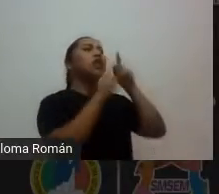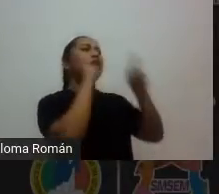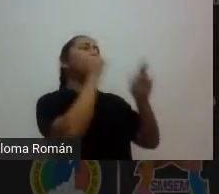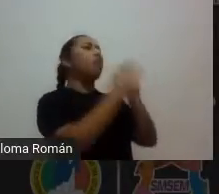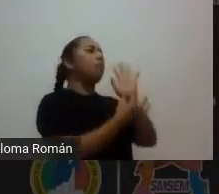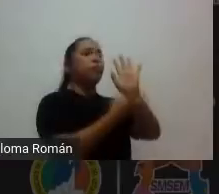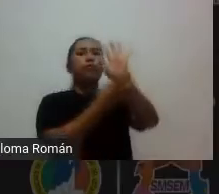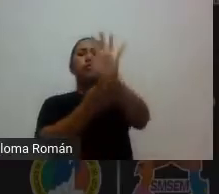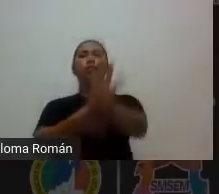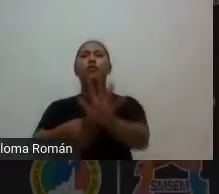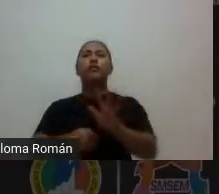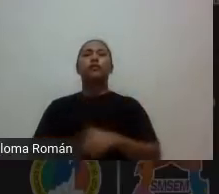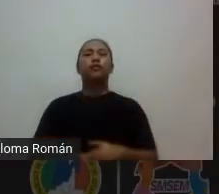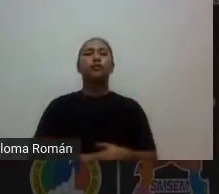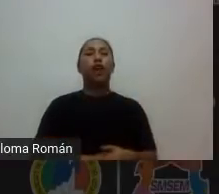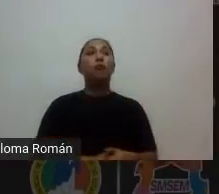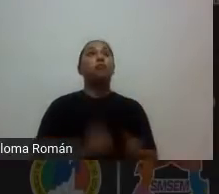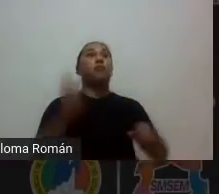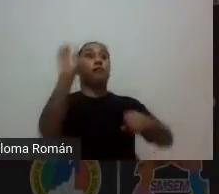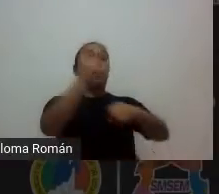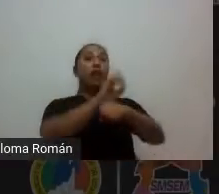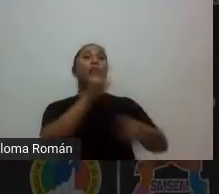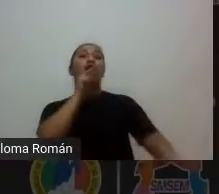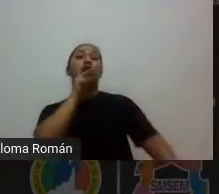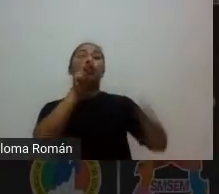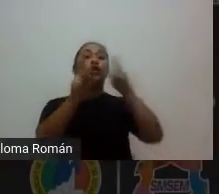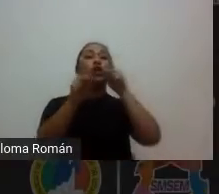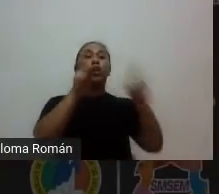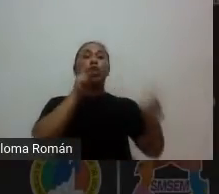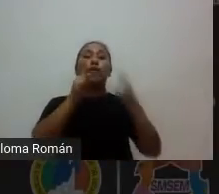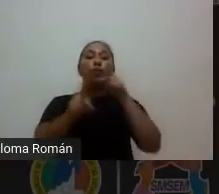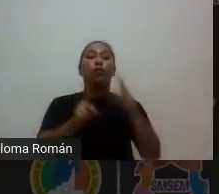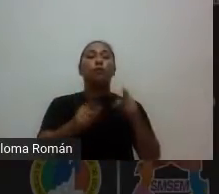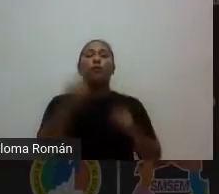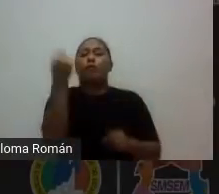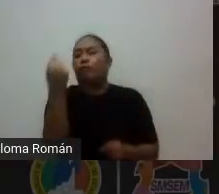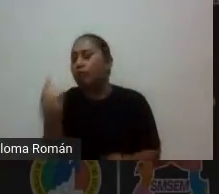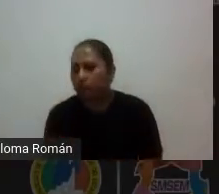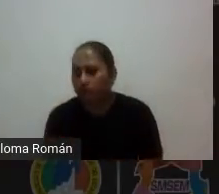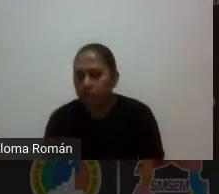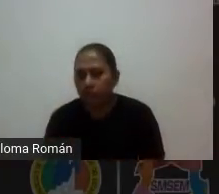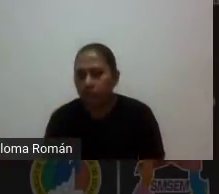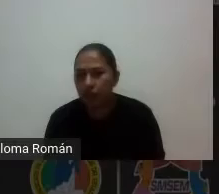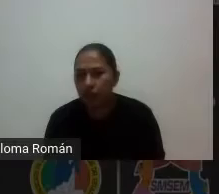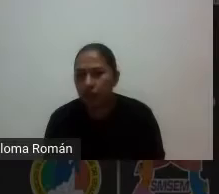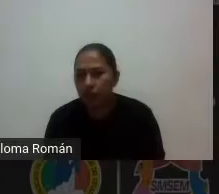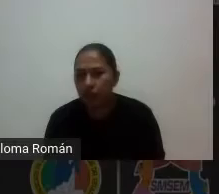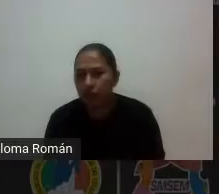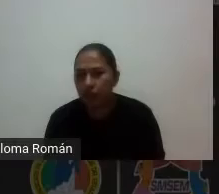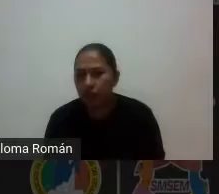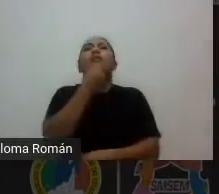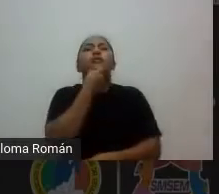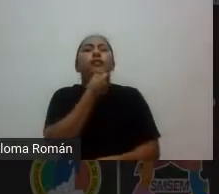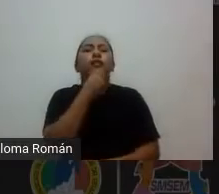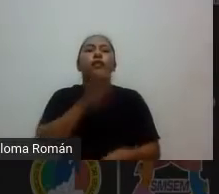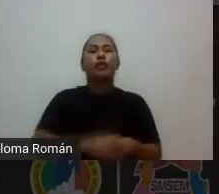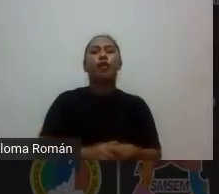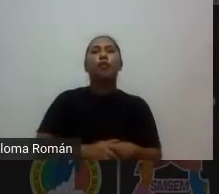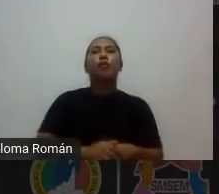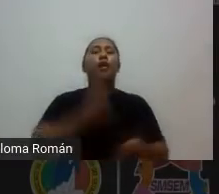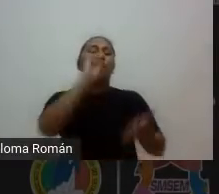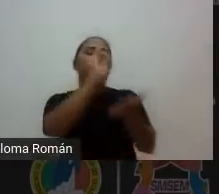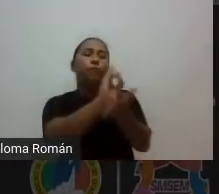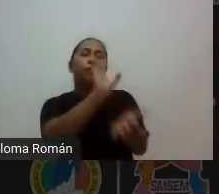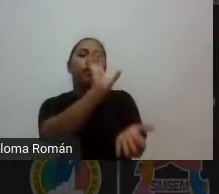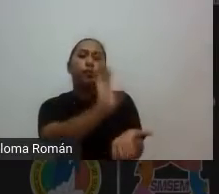porque el día de la exposición oral participa desde el pequeñito de preescolar hasta el chico chica con síndrome de down